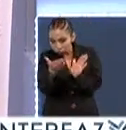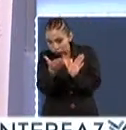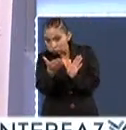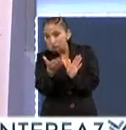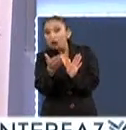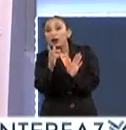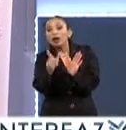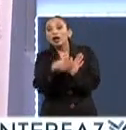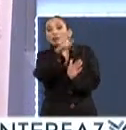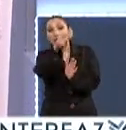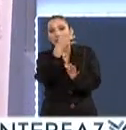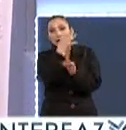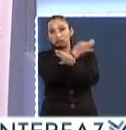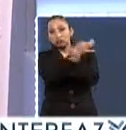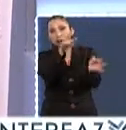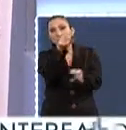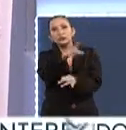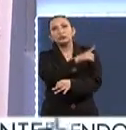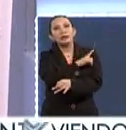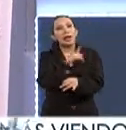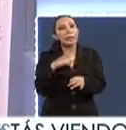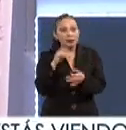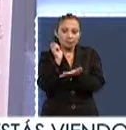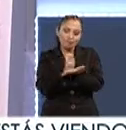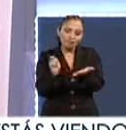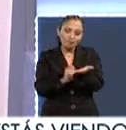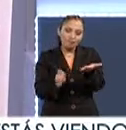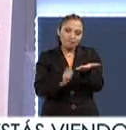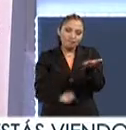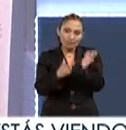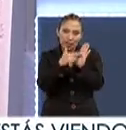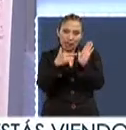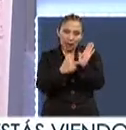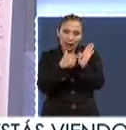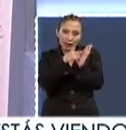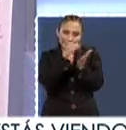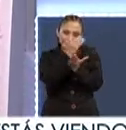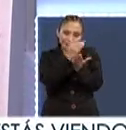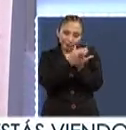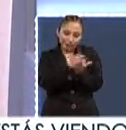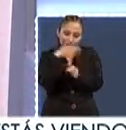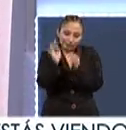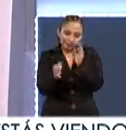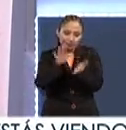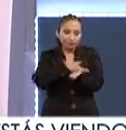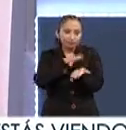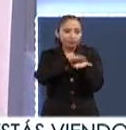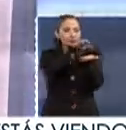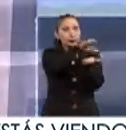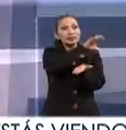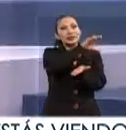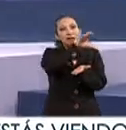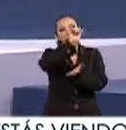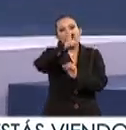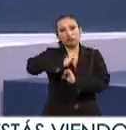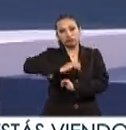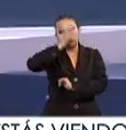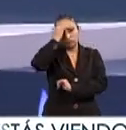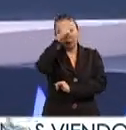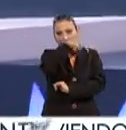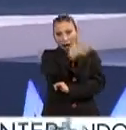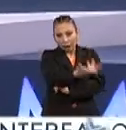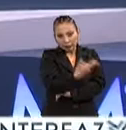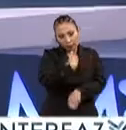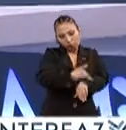Después de que la convocatoria, tú tienes que llenar ciertos requisitos, envías tus documentos a CSA, que es la encargada, digamos,